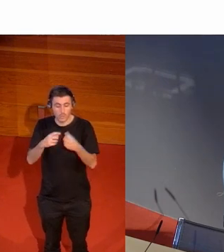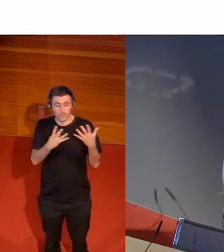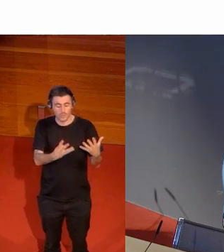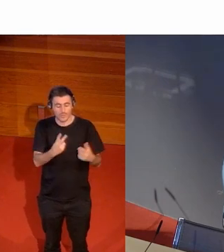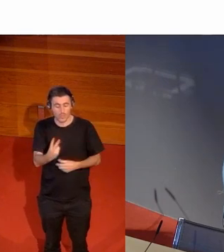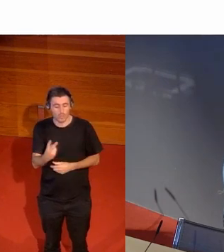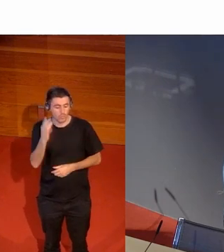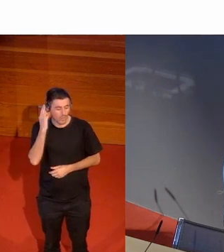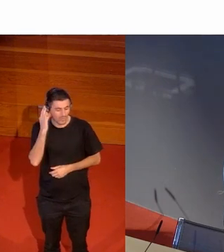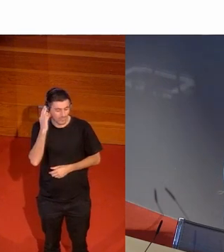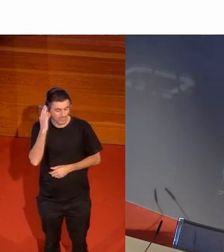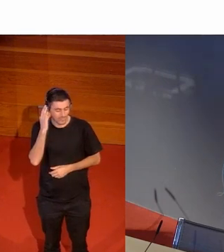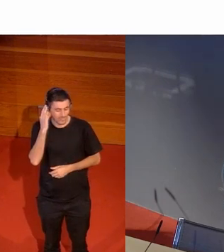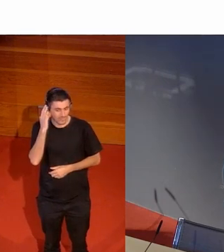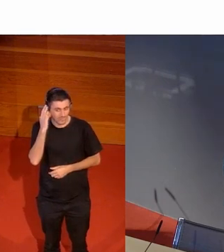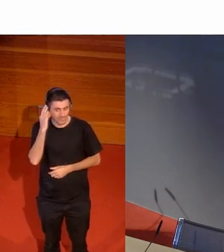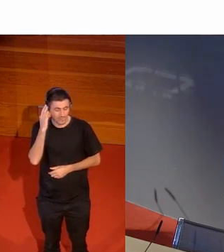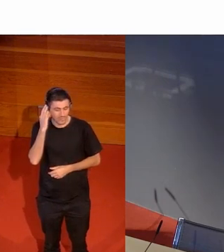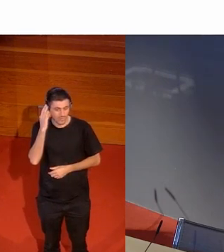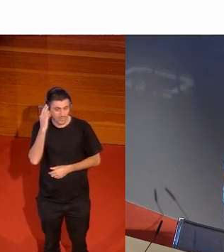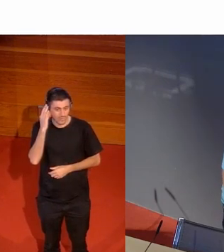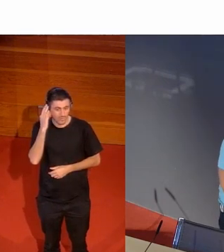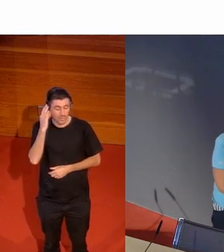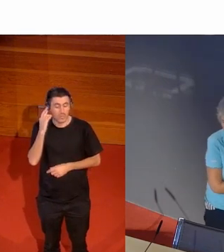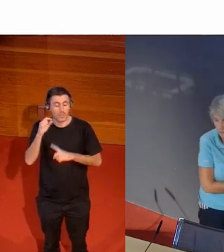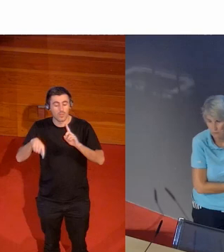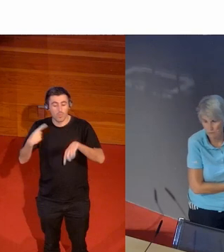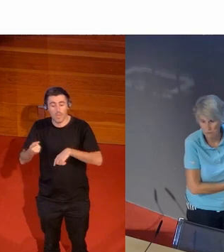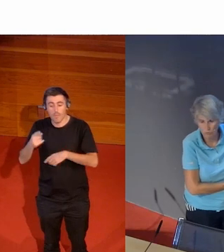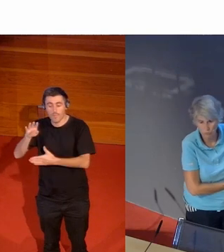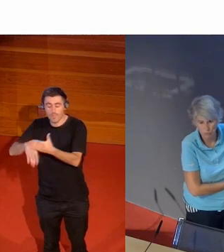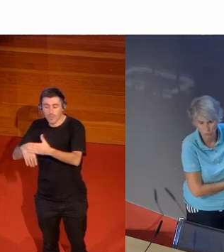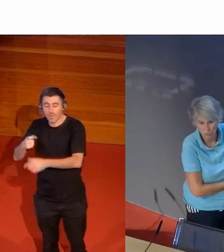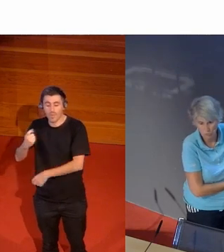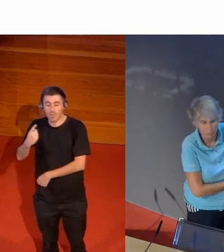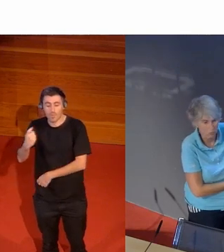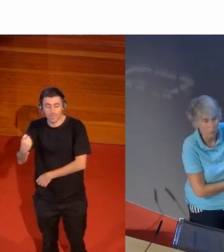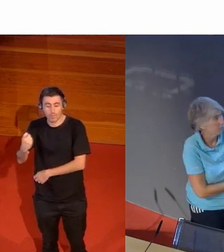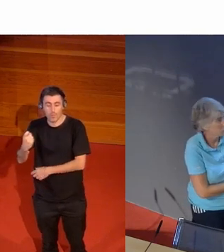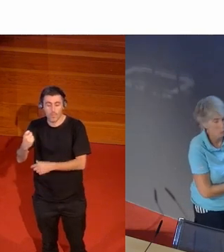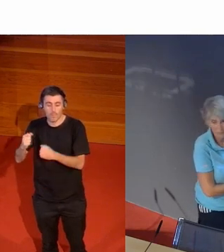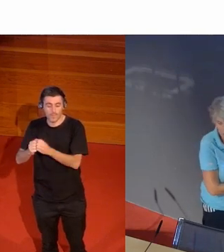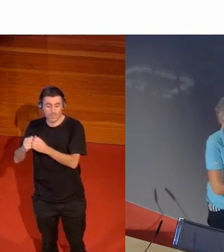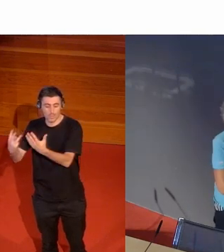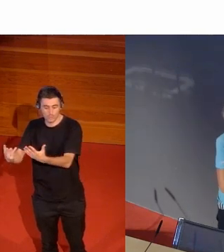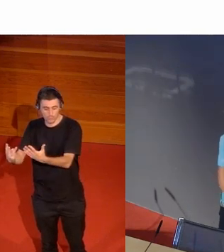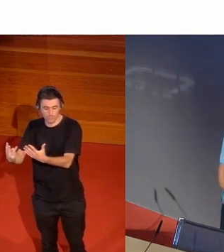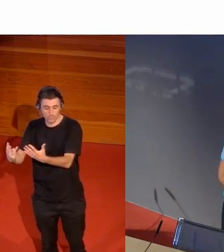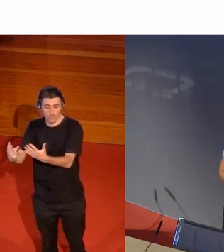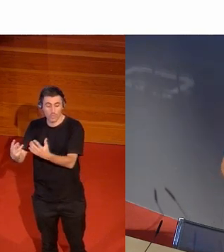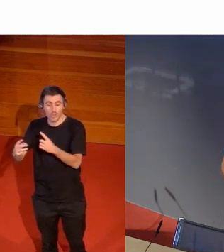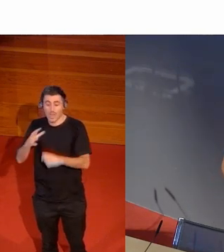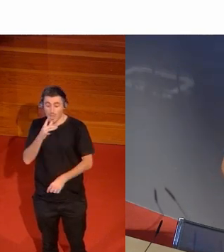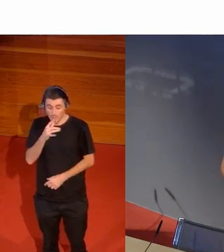españolas solo en los Juegos de Barcelona hubo 128 y ahora en estos Juegos ha habido 193 y ha sido